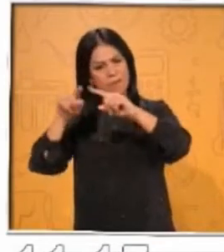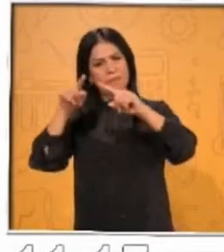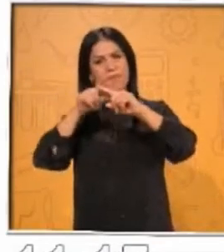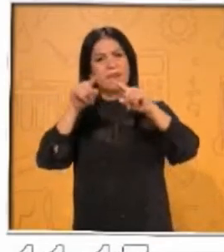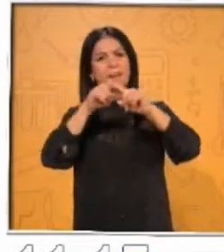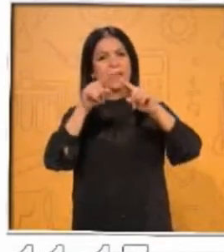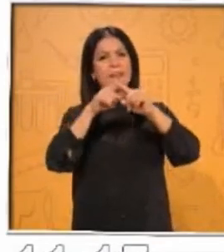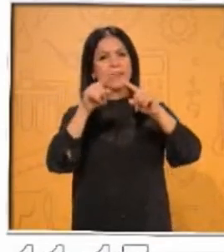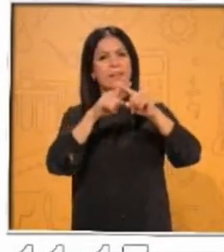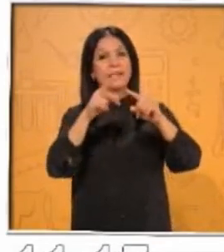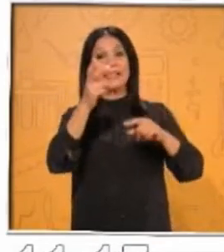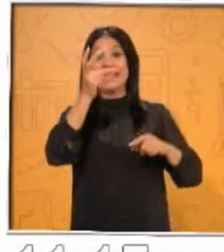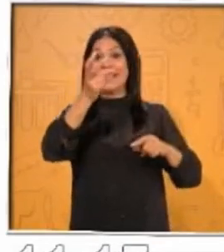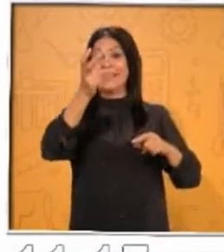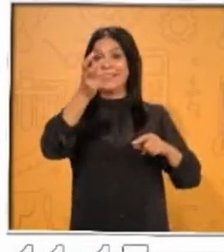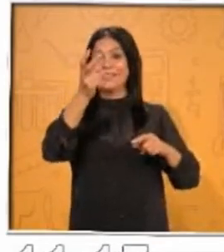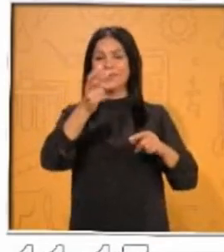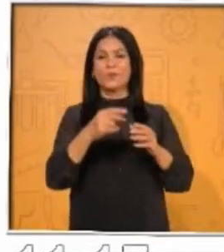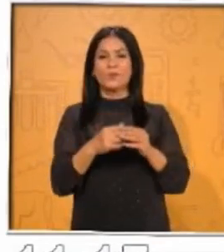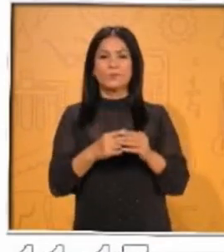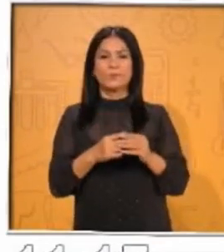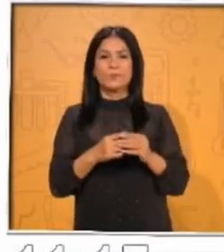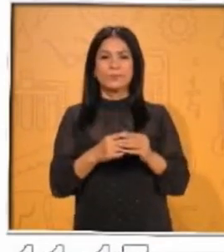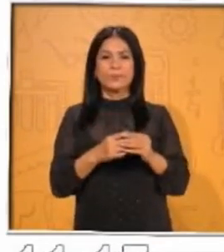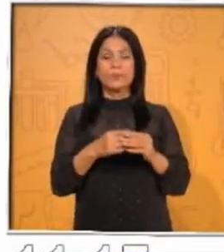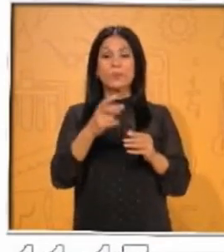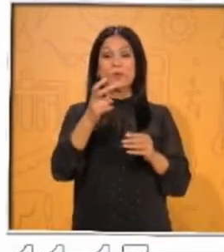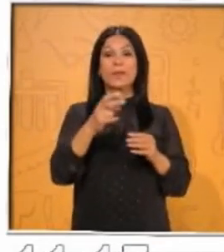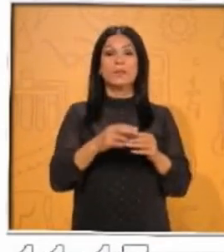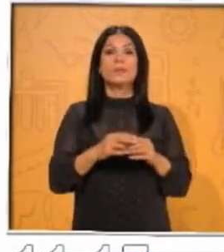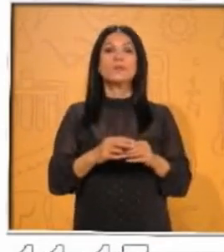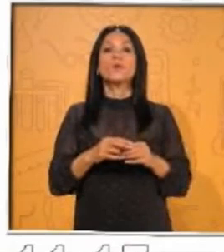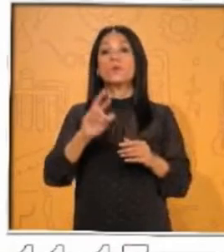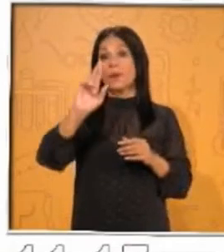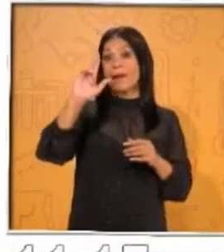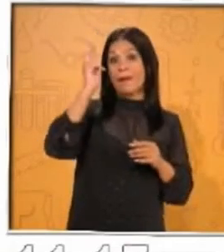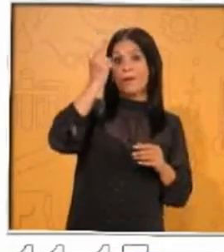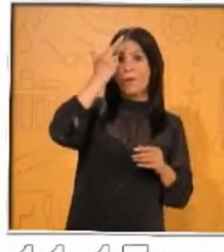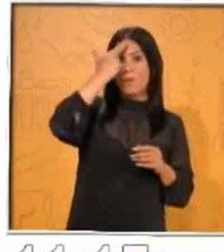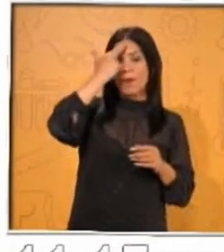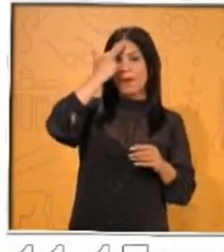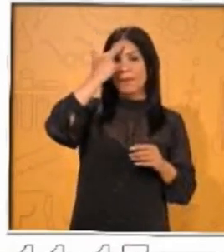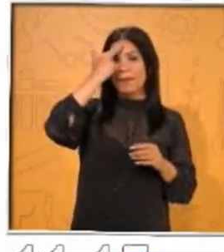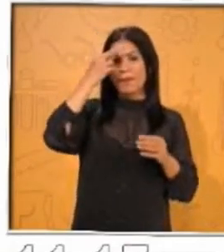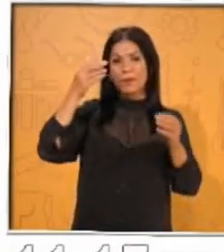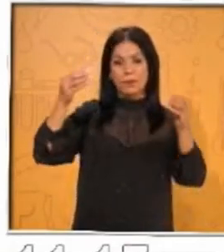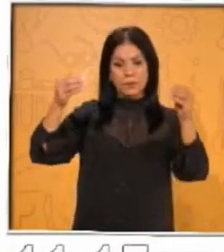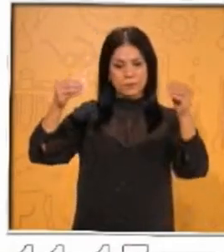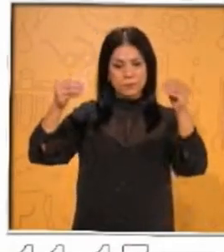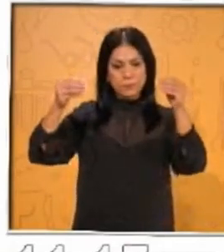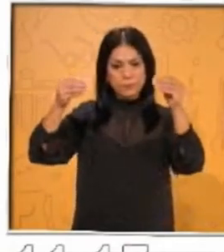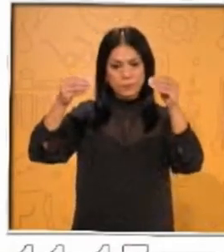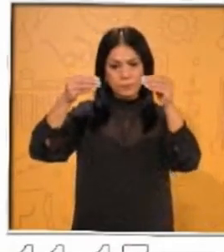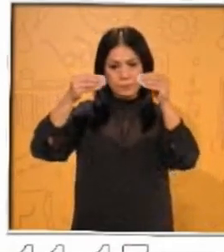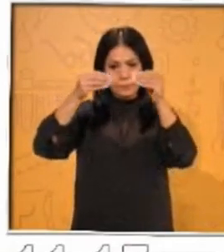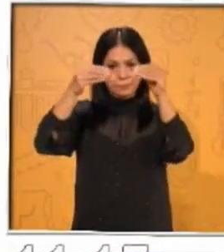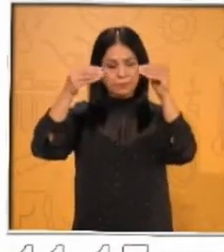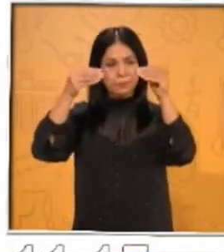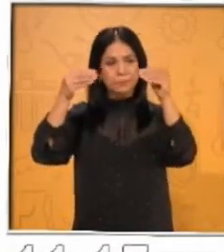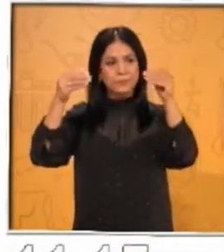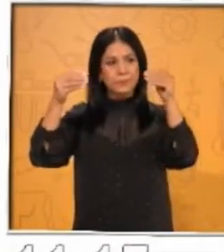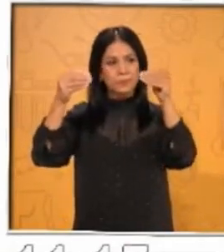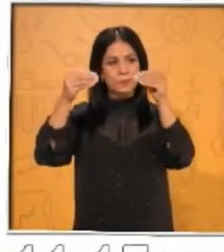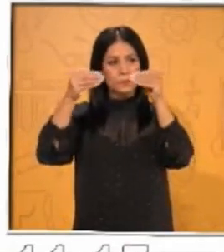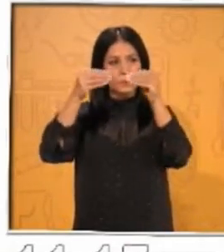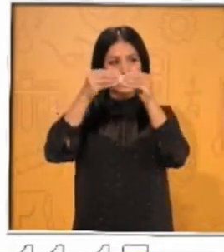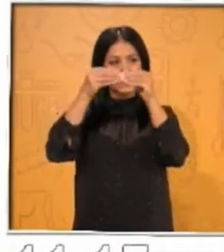aspecto del magnetismo. Por eso tú recordarás que cuando juntas imanes o como yo te lo mencioné hace un momento,